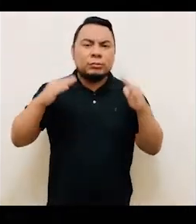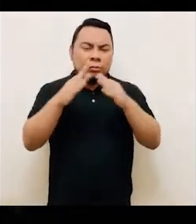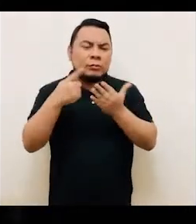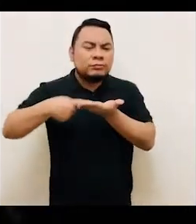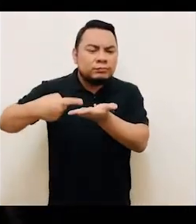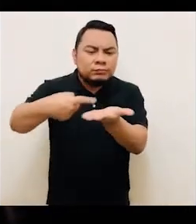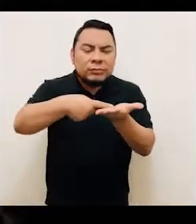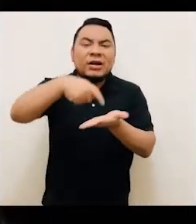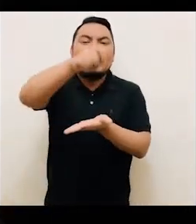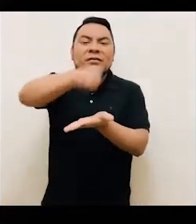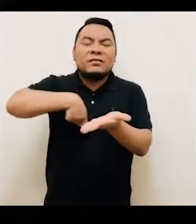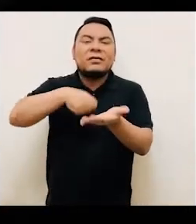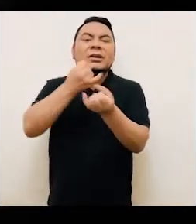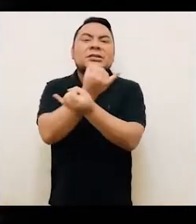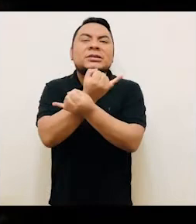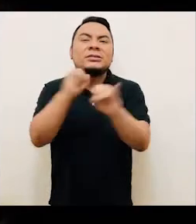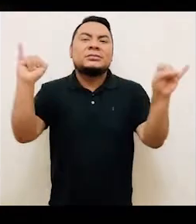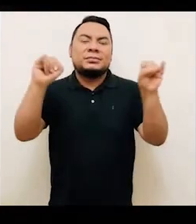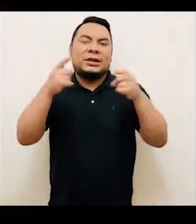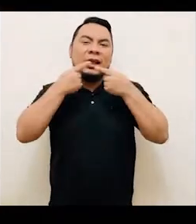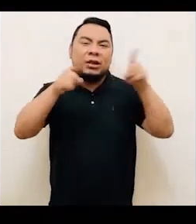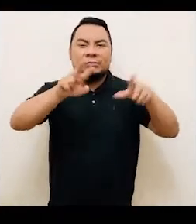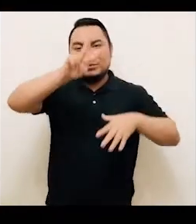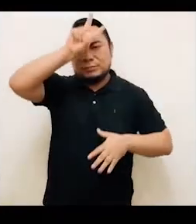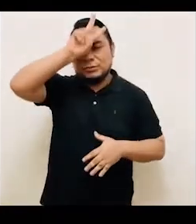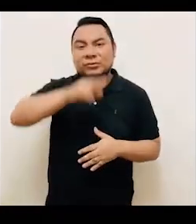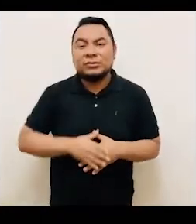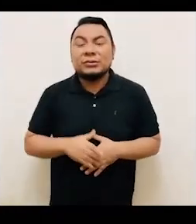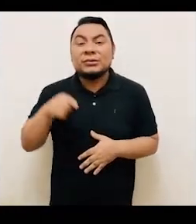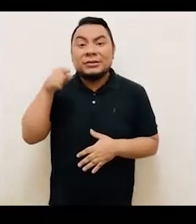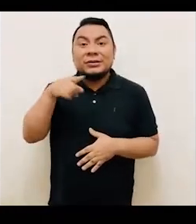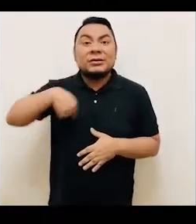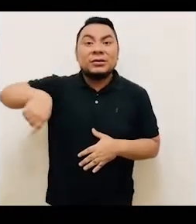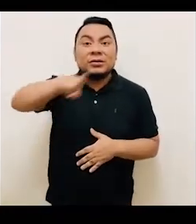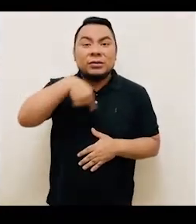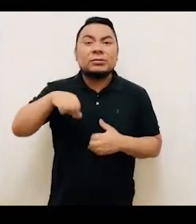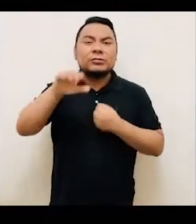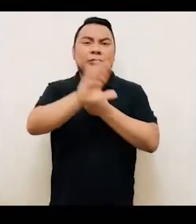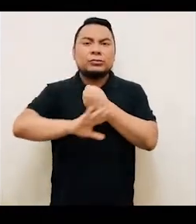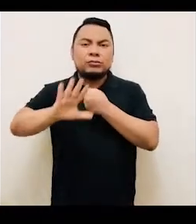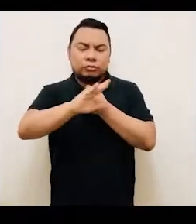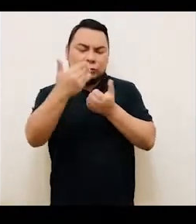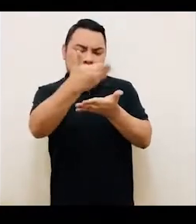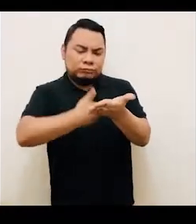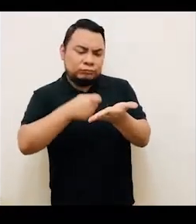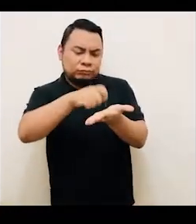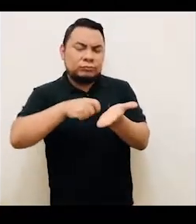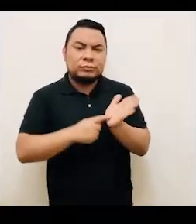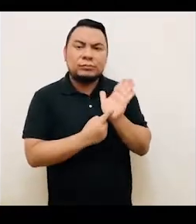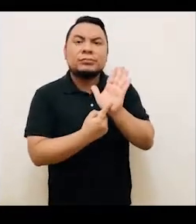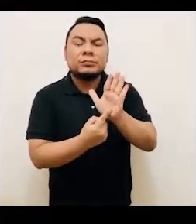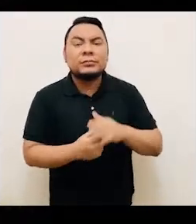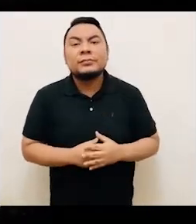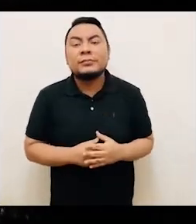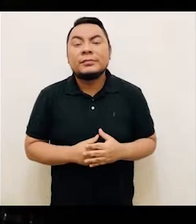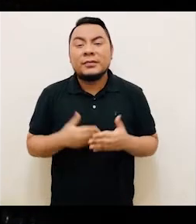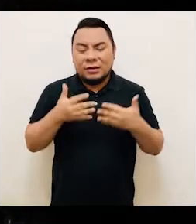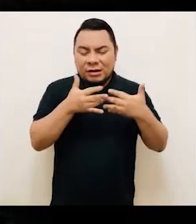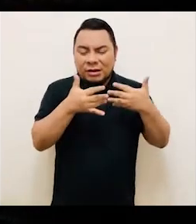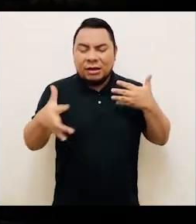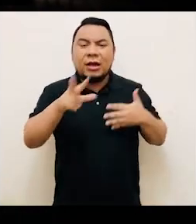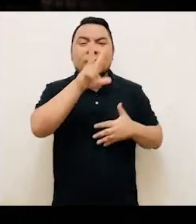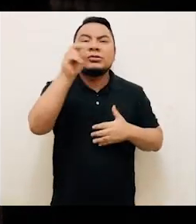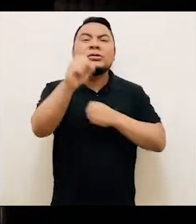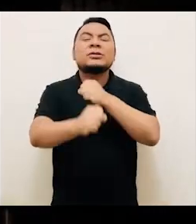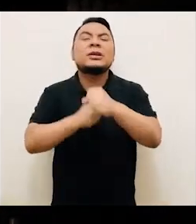Cabildo Abierto para firmar el Acta de la Independencia del Perú, que quedó en resguardo del Ayuntamiento de la ciudad. Han